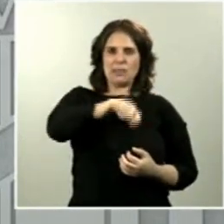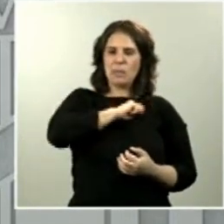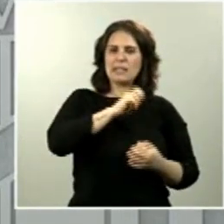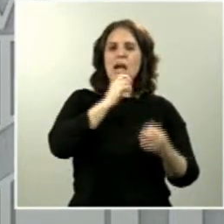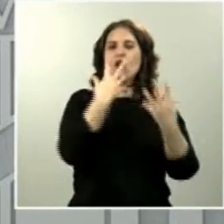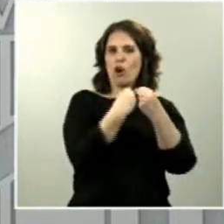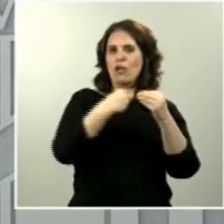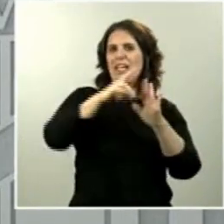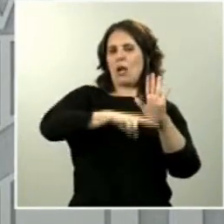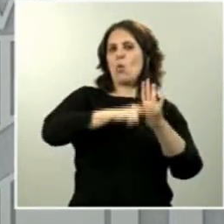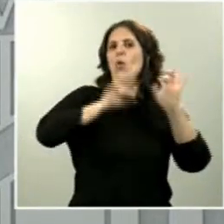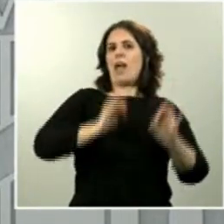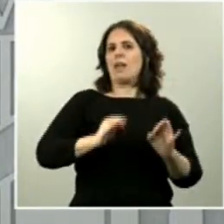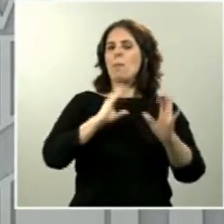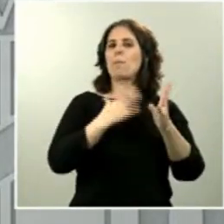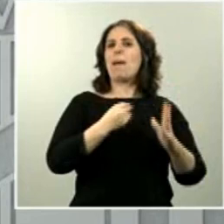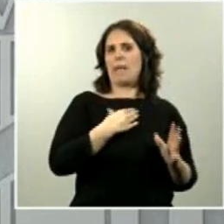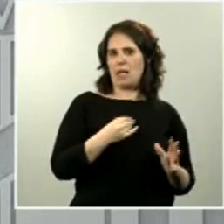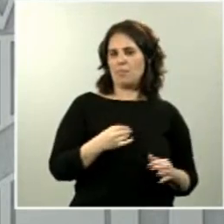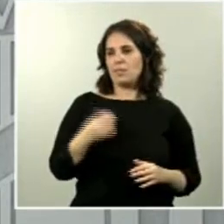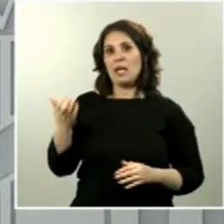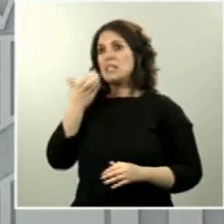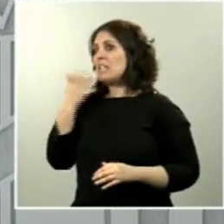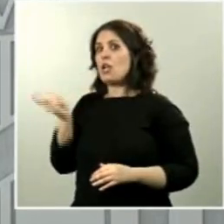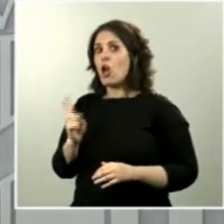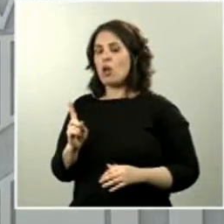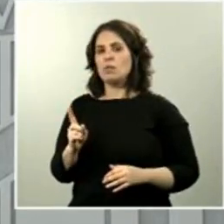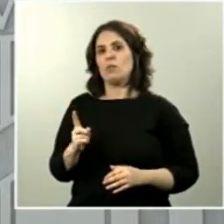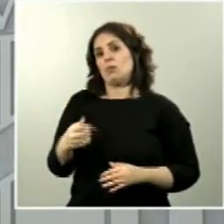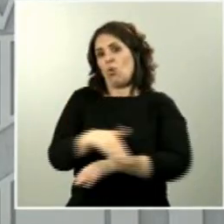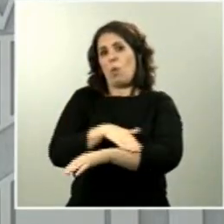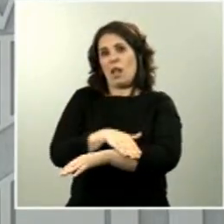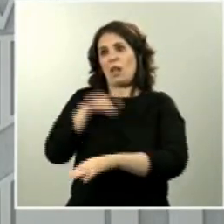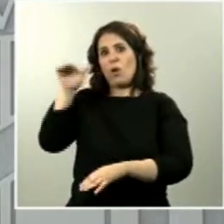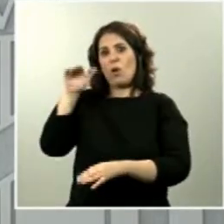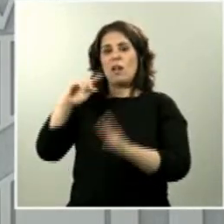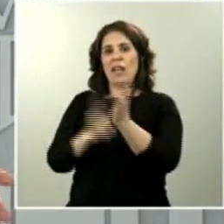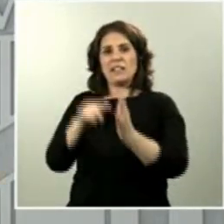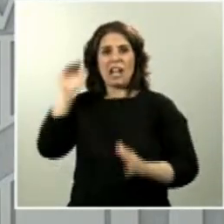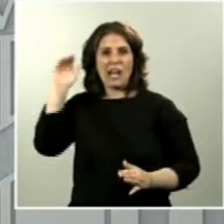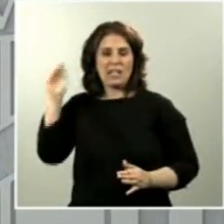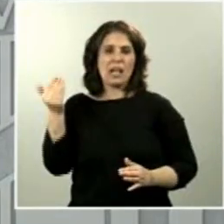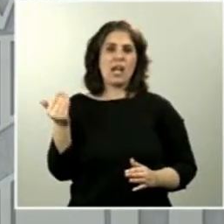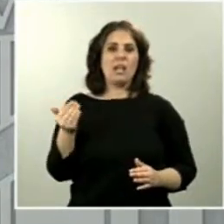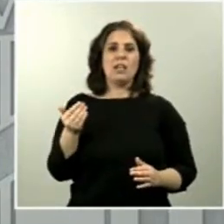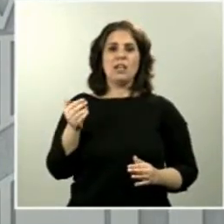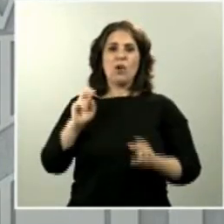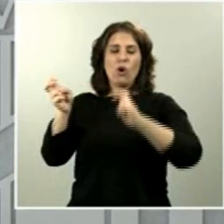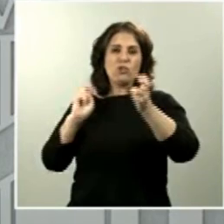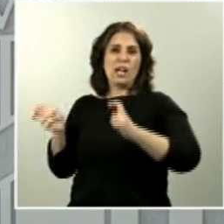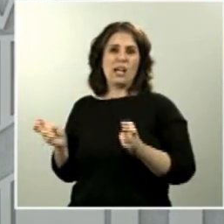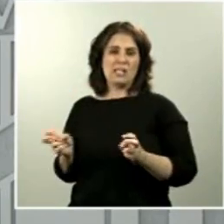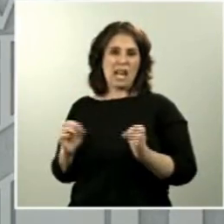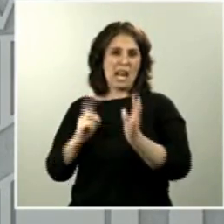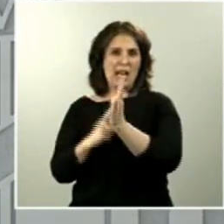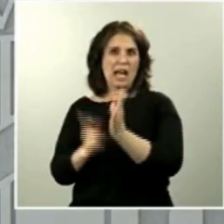Ministerio del Interior tiene que aplicar los protocolos correspondientes, ley de extranjería y otras fórmulas legales, que permita